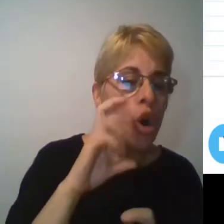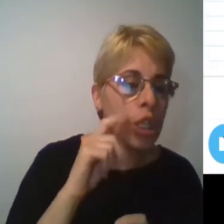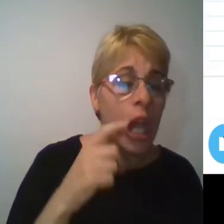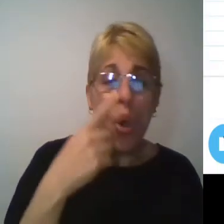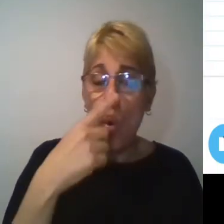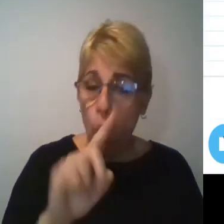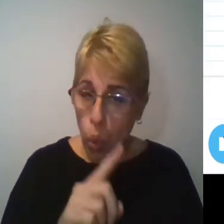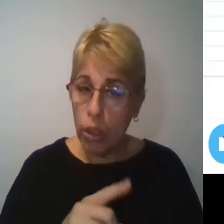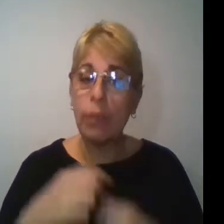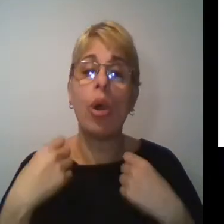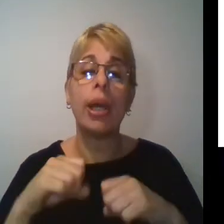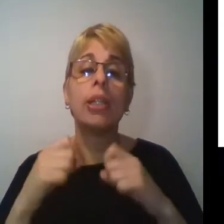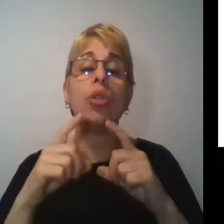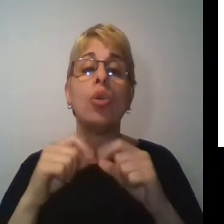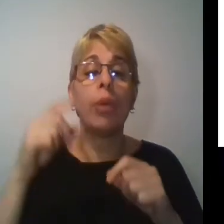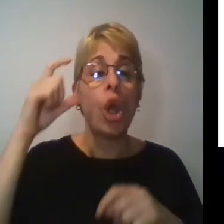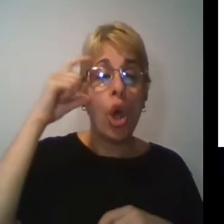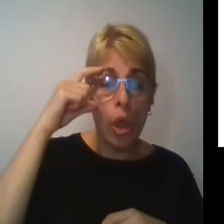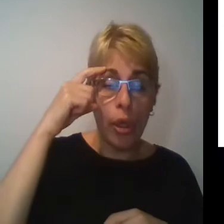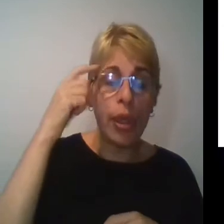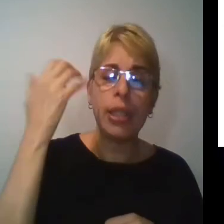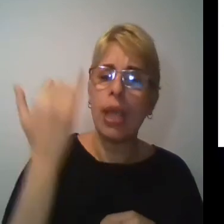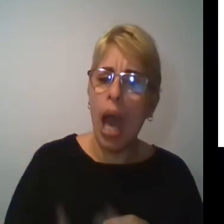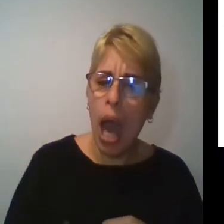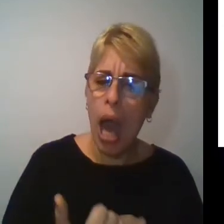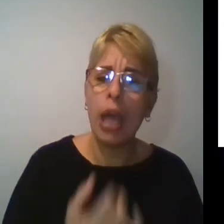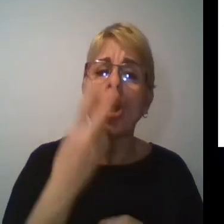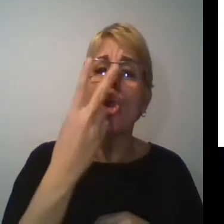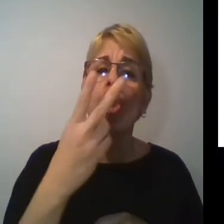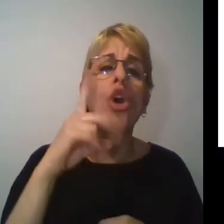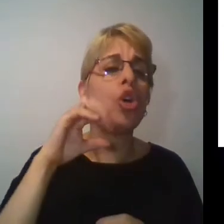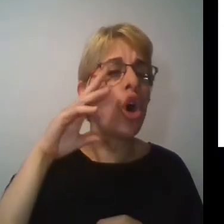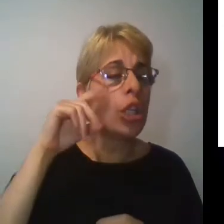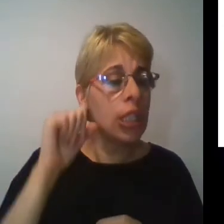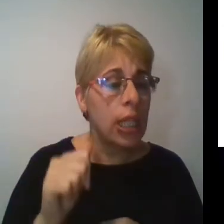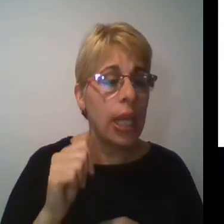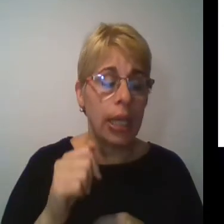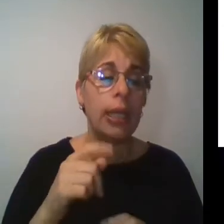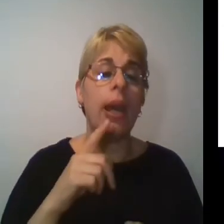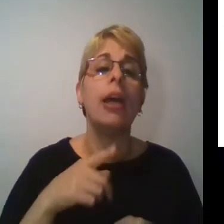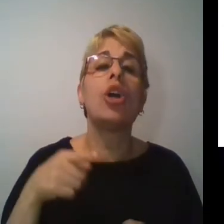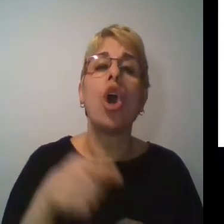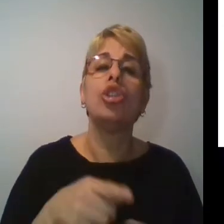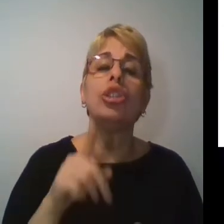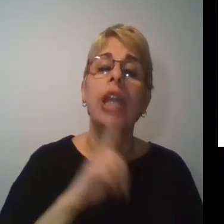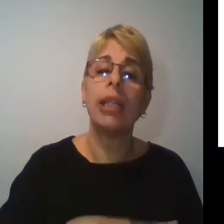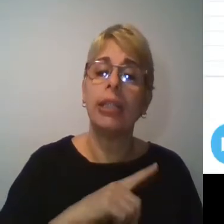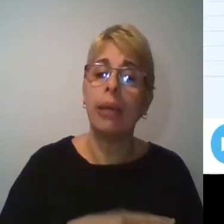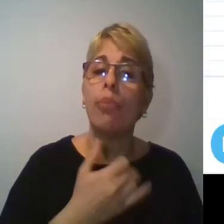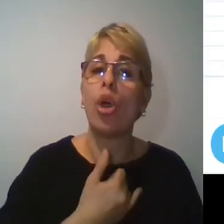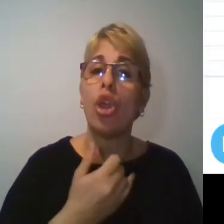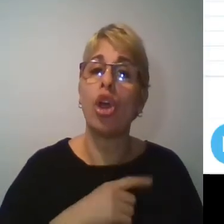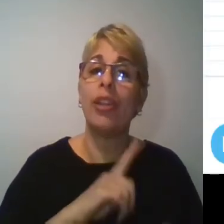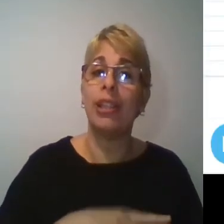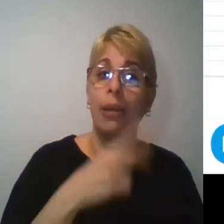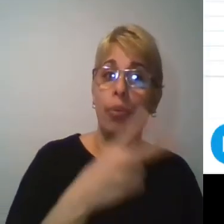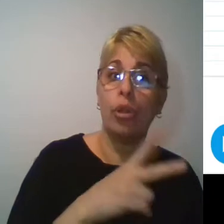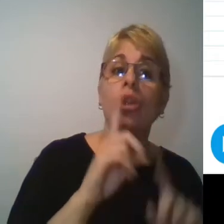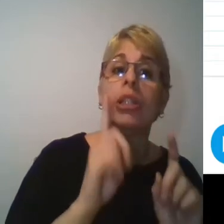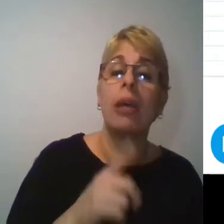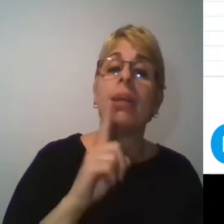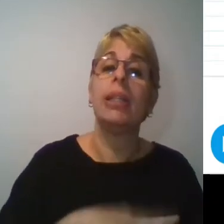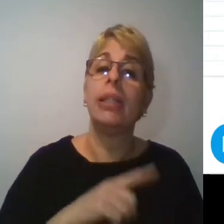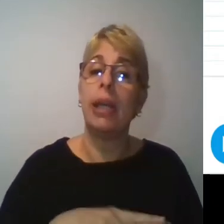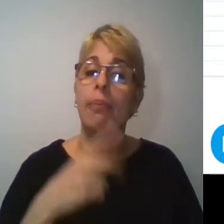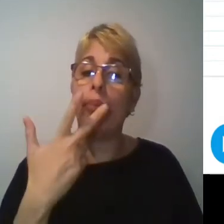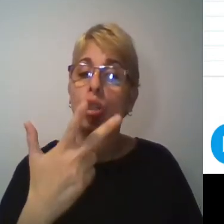ejercicio número 10, donde vamos a tener las dos corcheas en contratiempo, en el tiempo 2 y en el tiempo 3 en